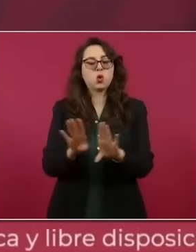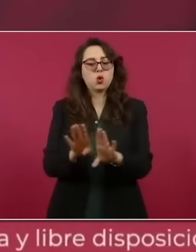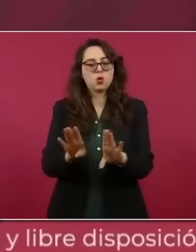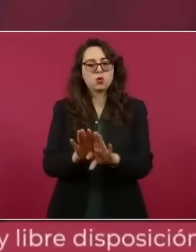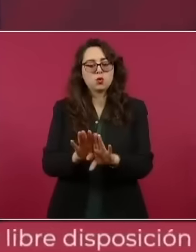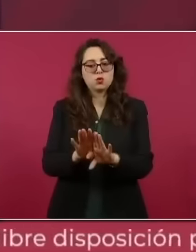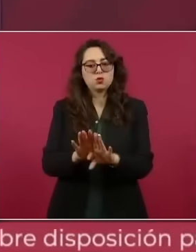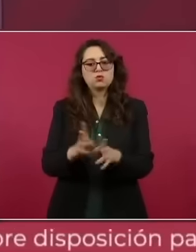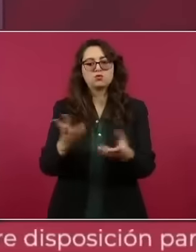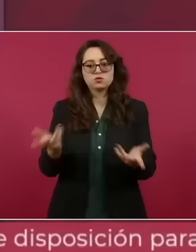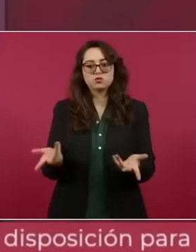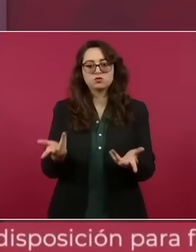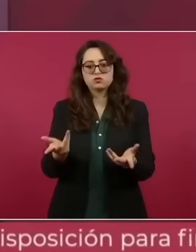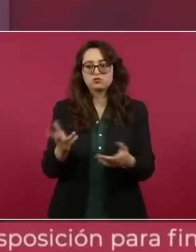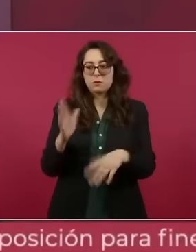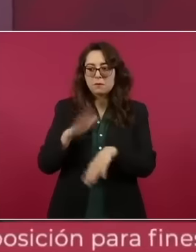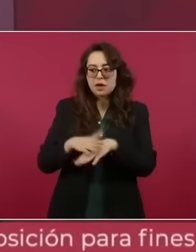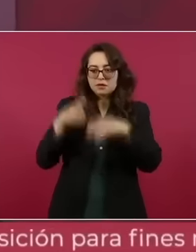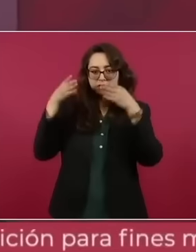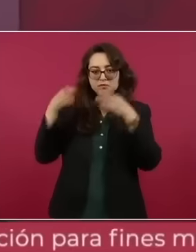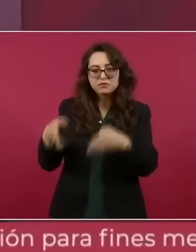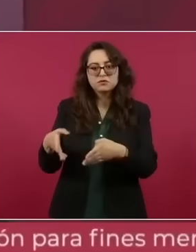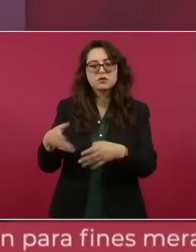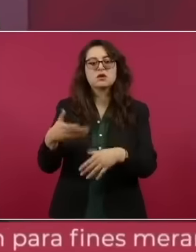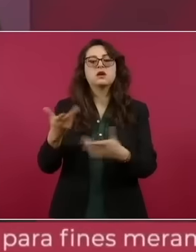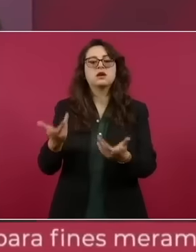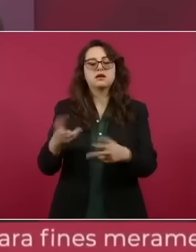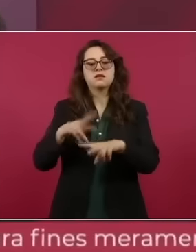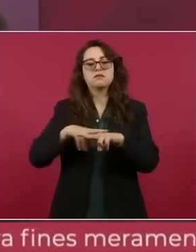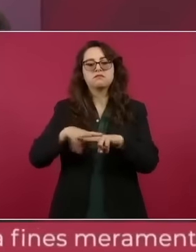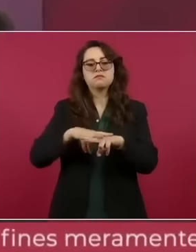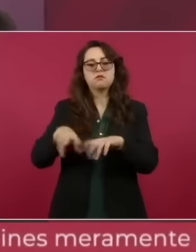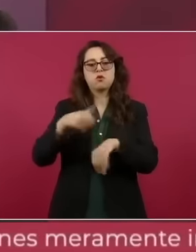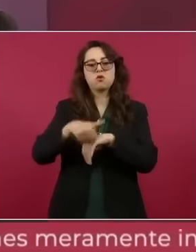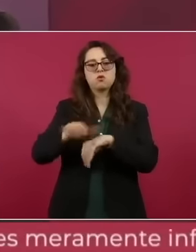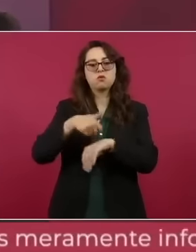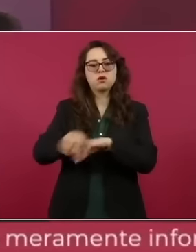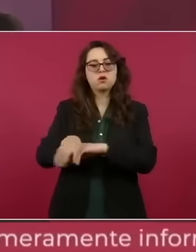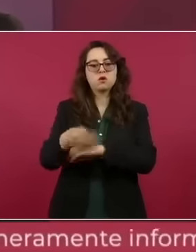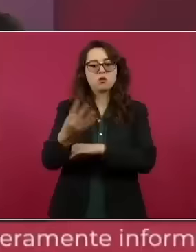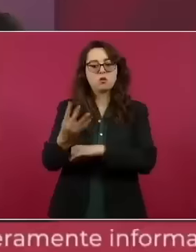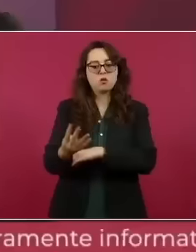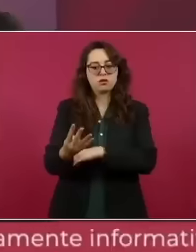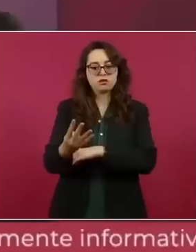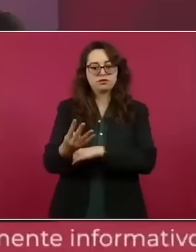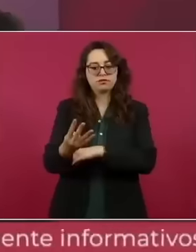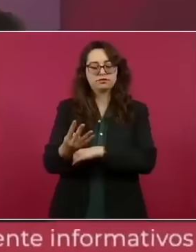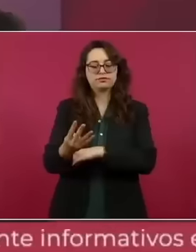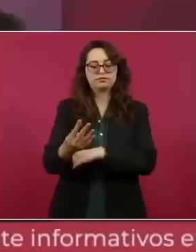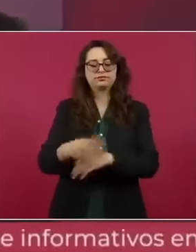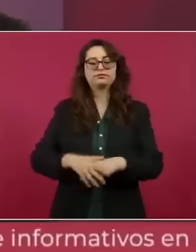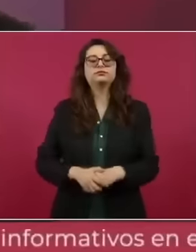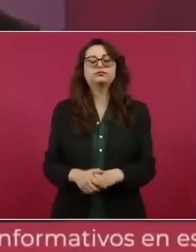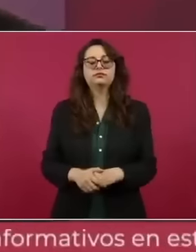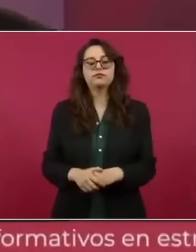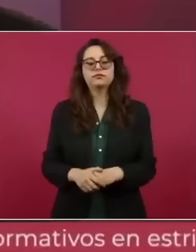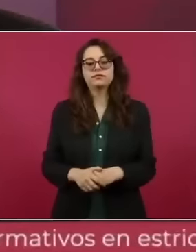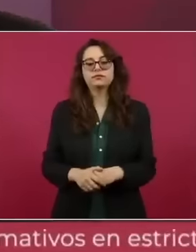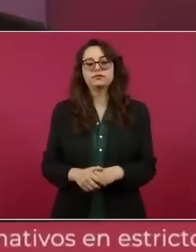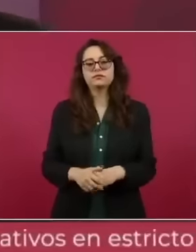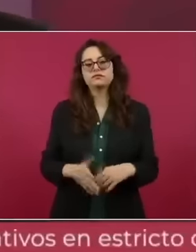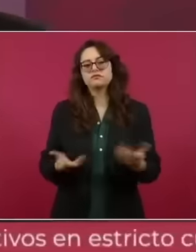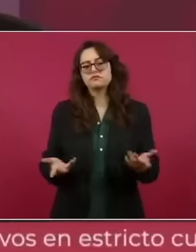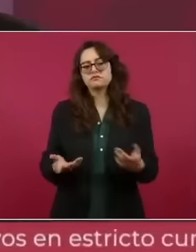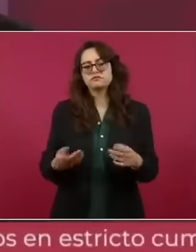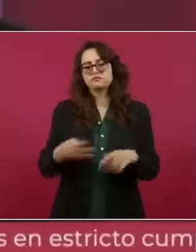un canal en donde queremos cada momento, en cada instante que subamos un video, llevarles la noticia, la